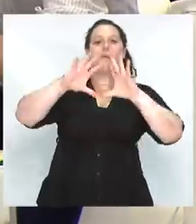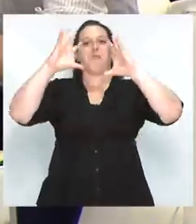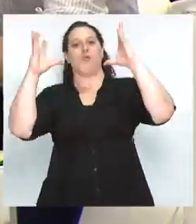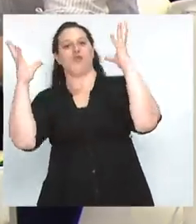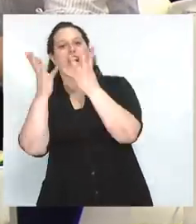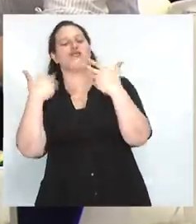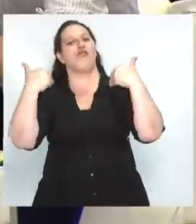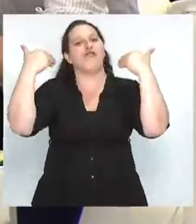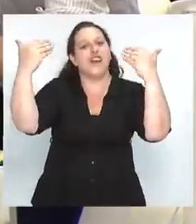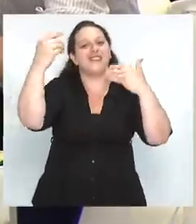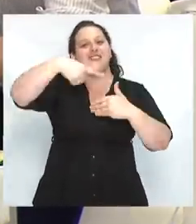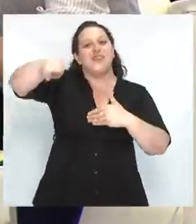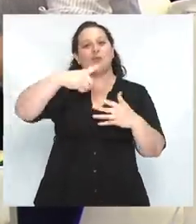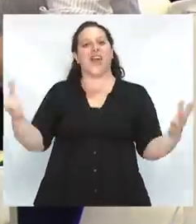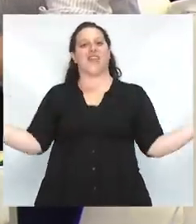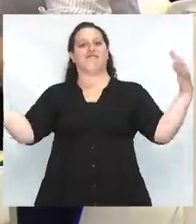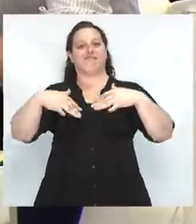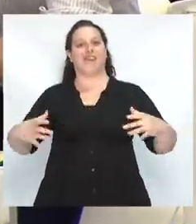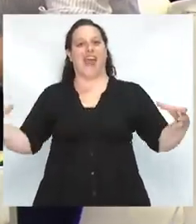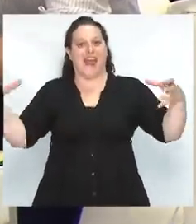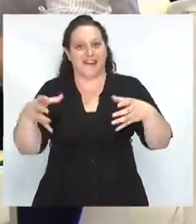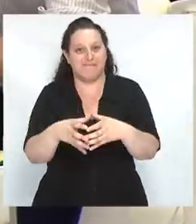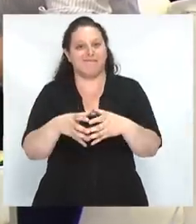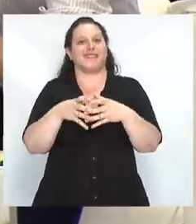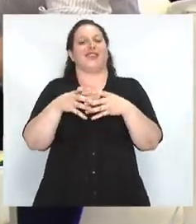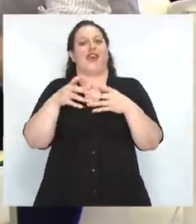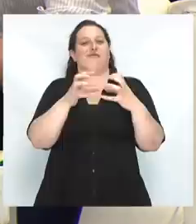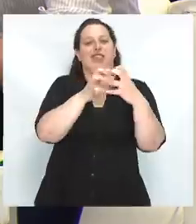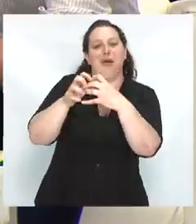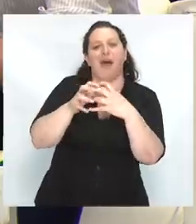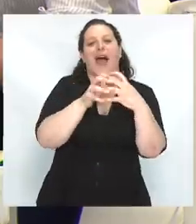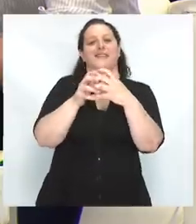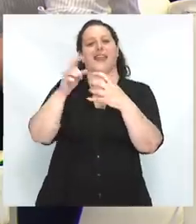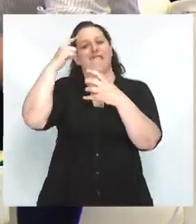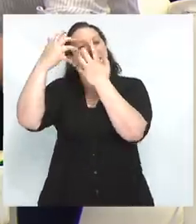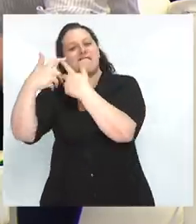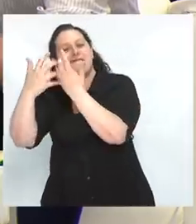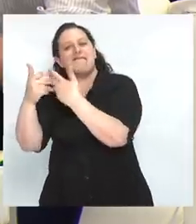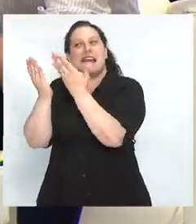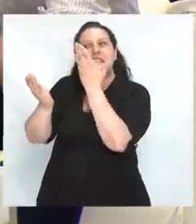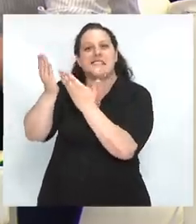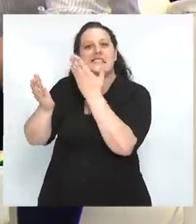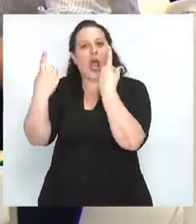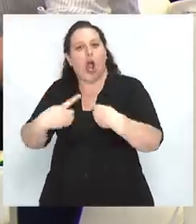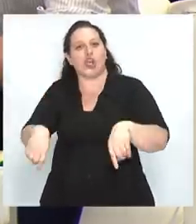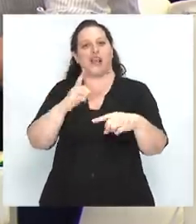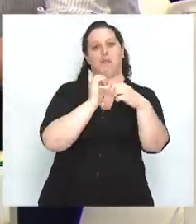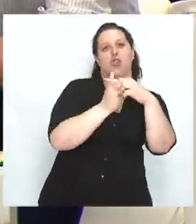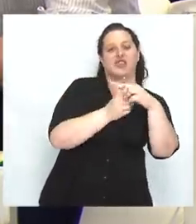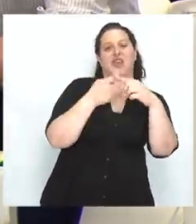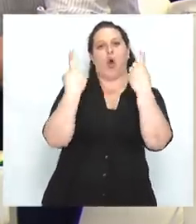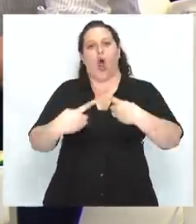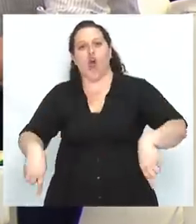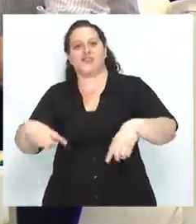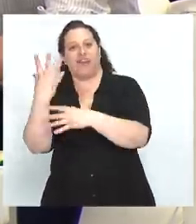que estén debatiendo, que estemos revisando crítica y autocríticamente las cosas que hicimos bien, las que hicimos mal y nos